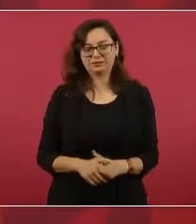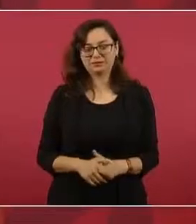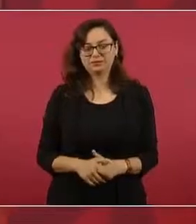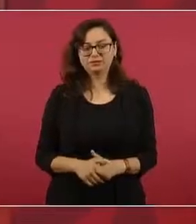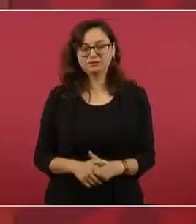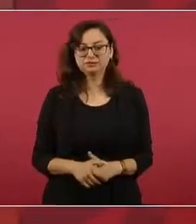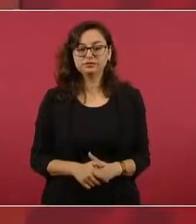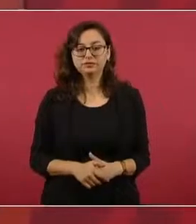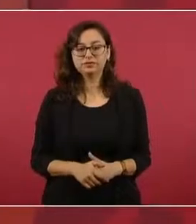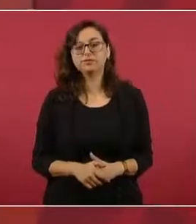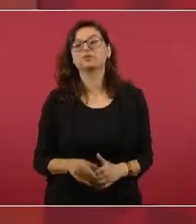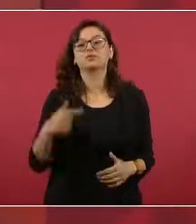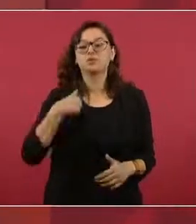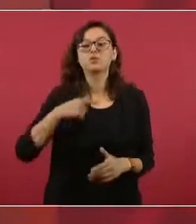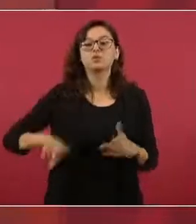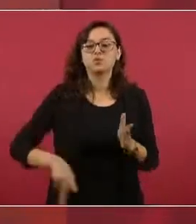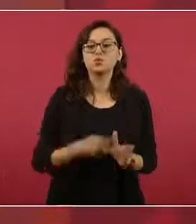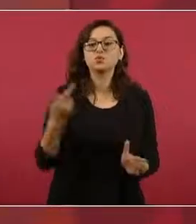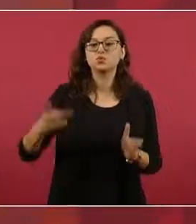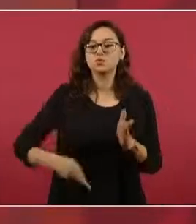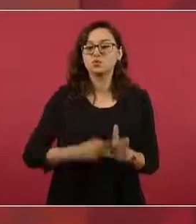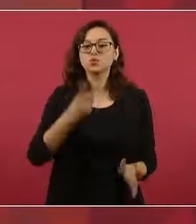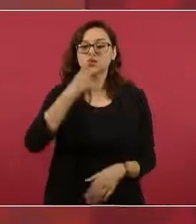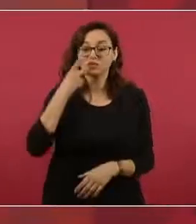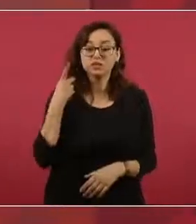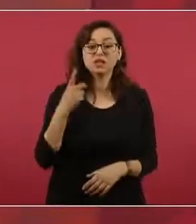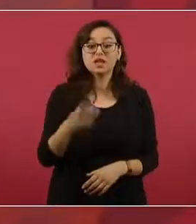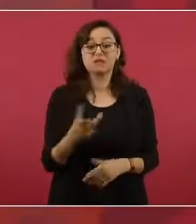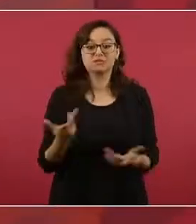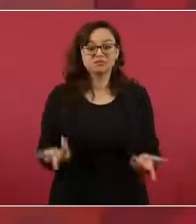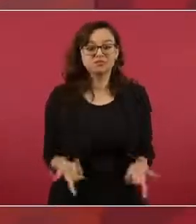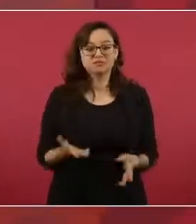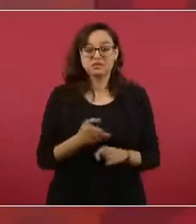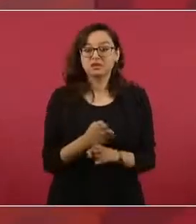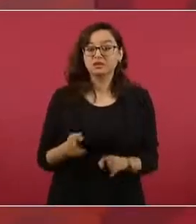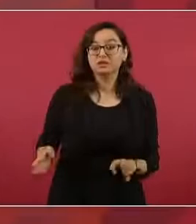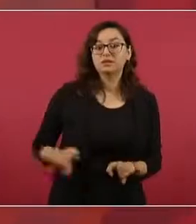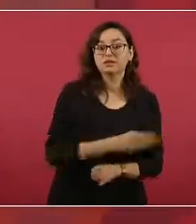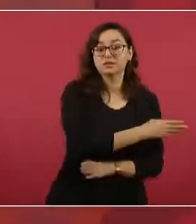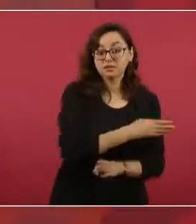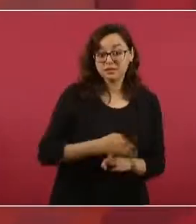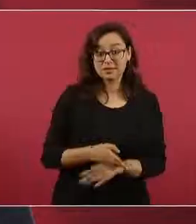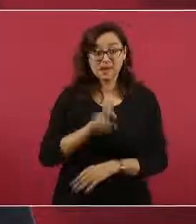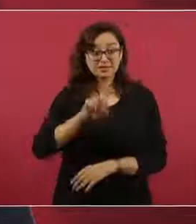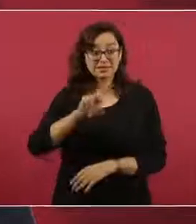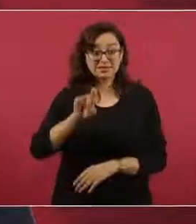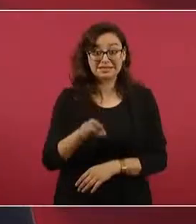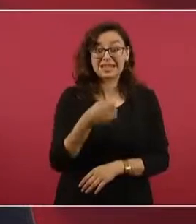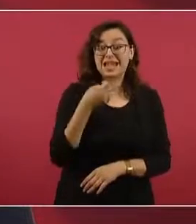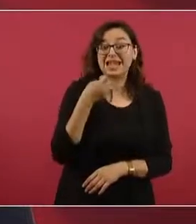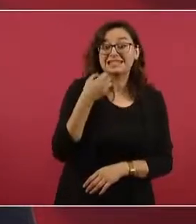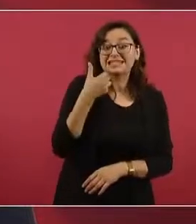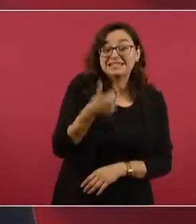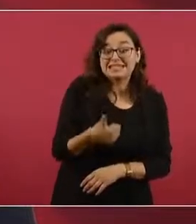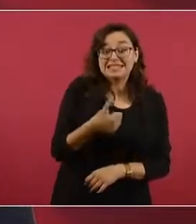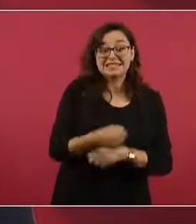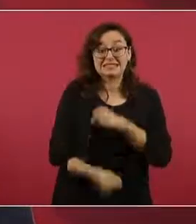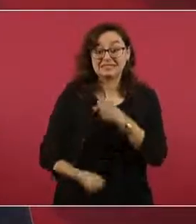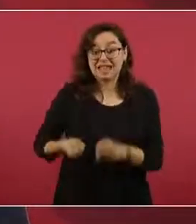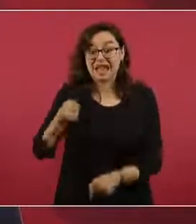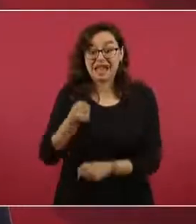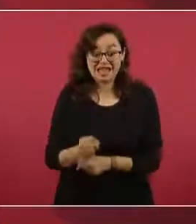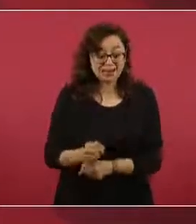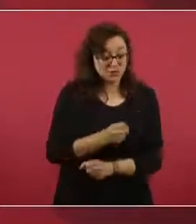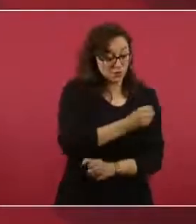repito, 36 años, es una